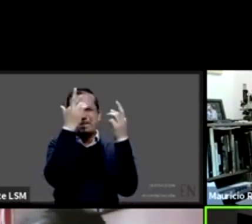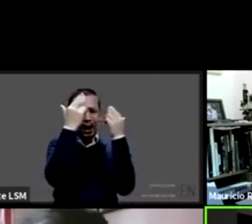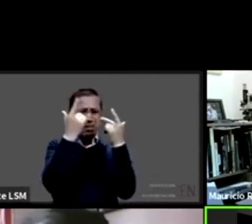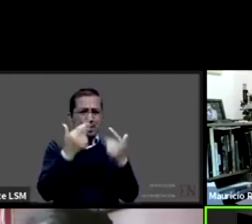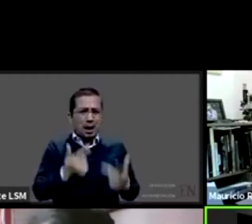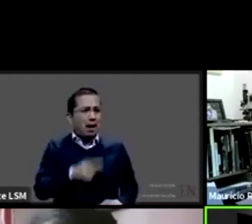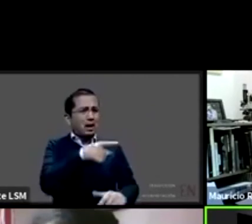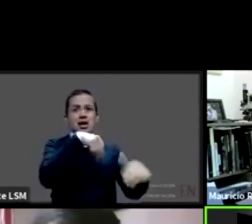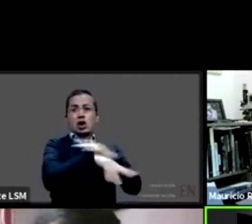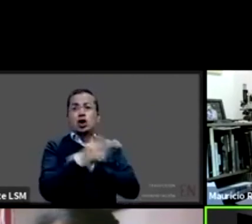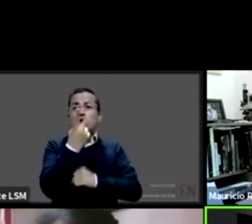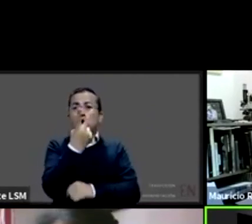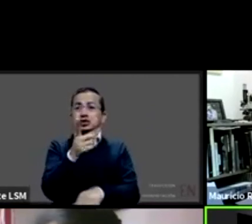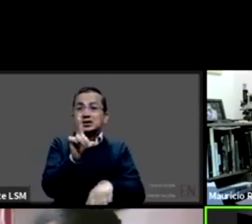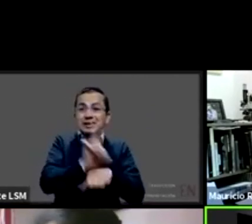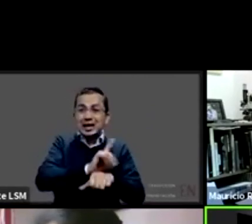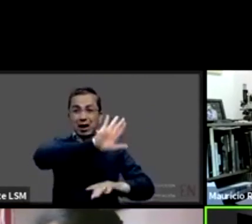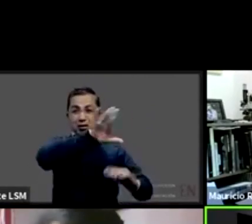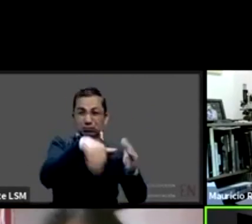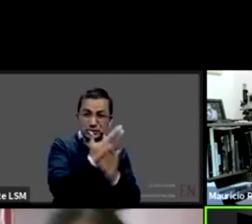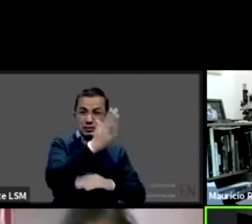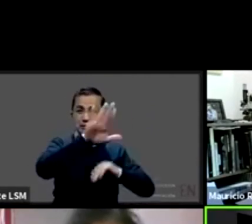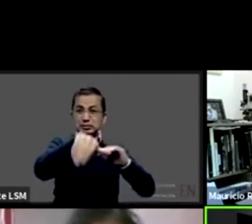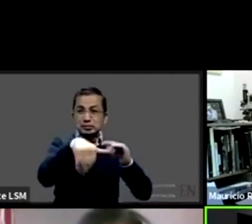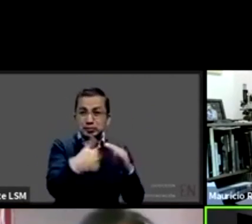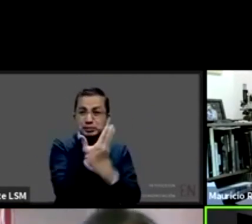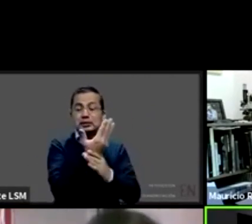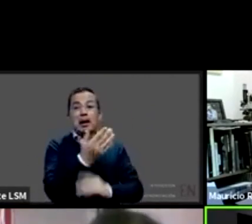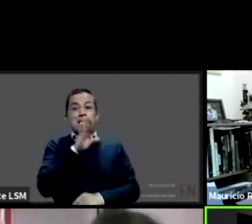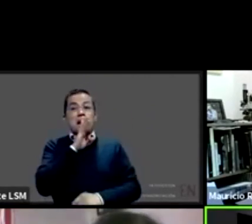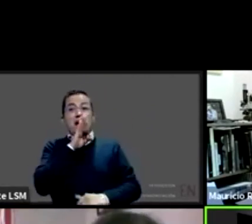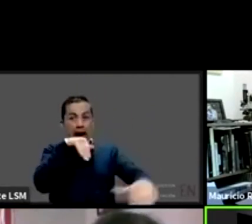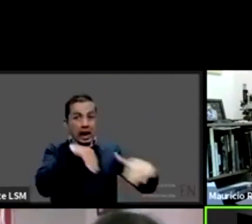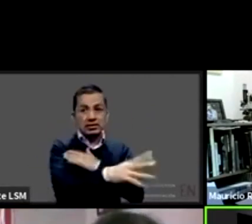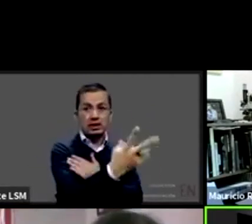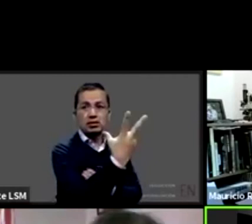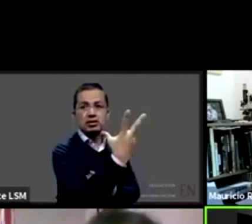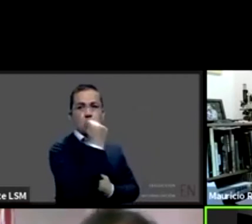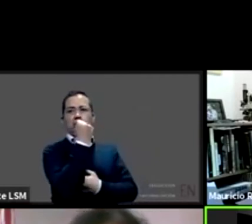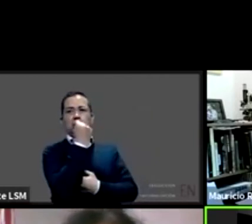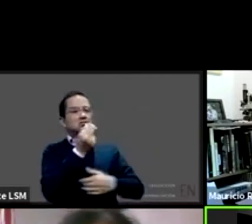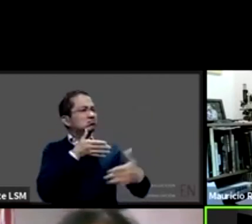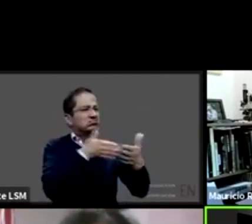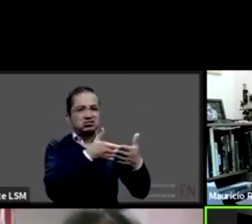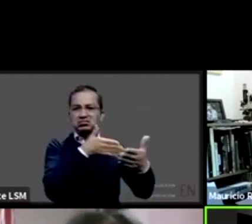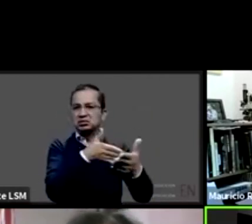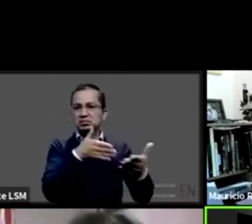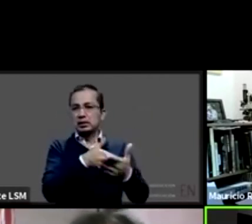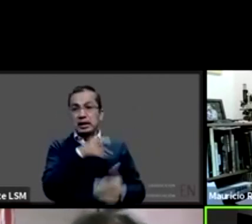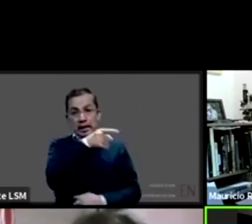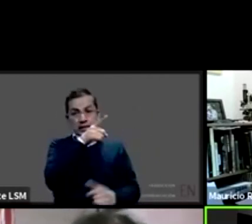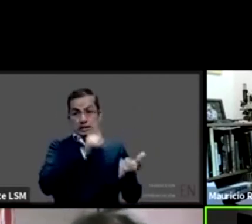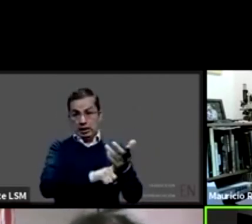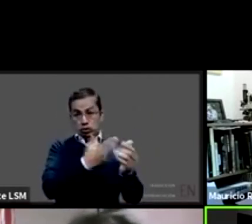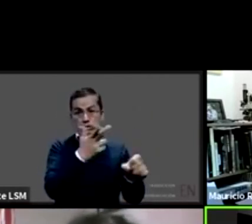bueno dos días en donde la madre se le negó tener contacto con su hijo y pasó esto en el pediátrico de Moctezuma